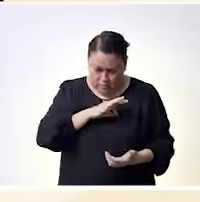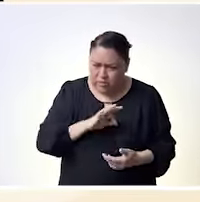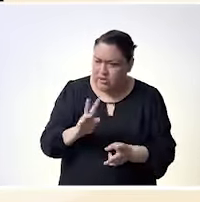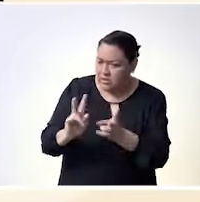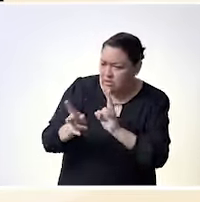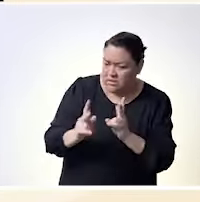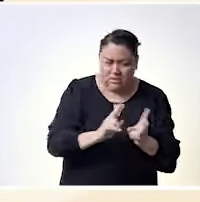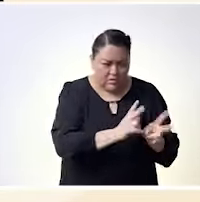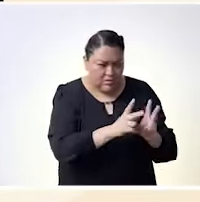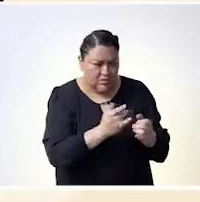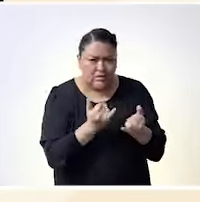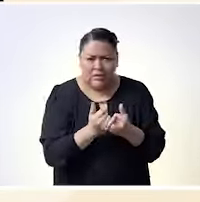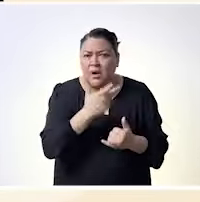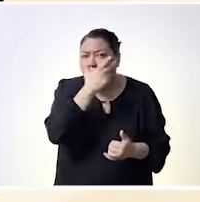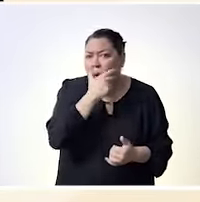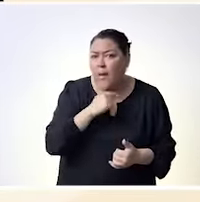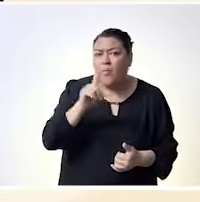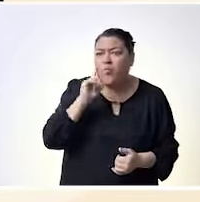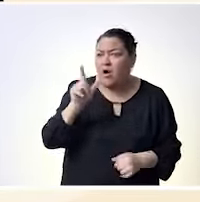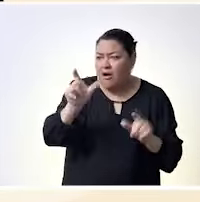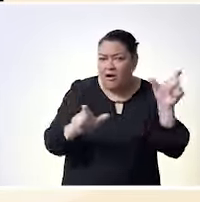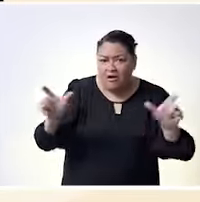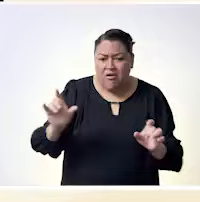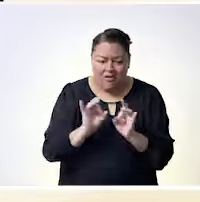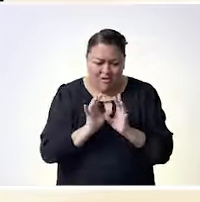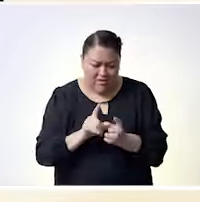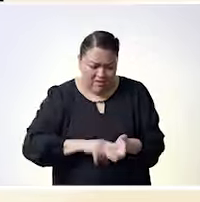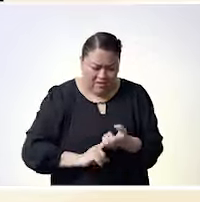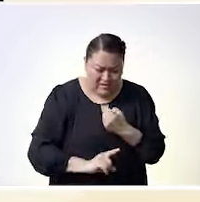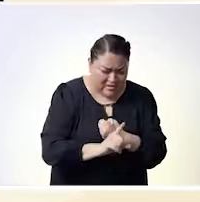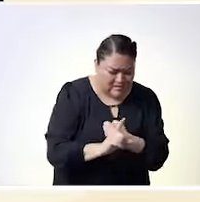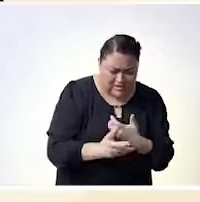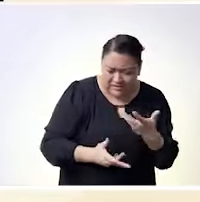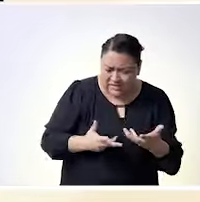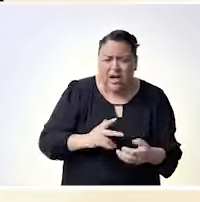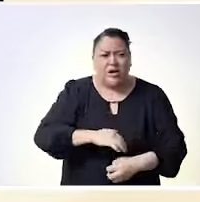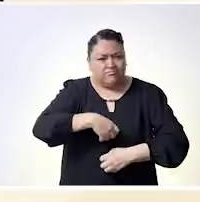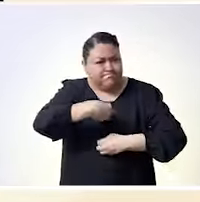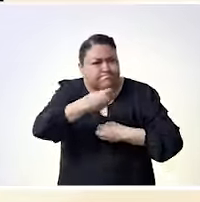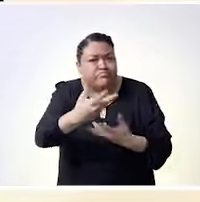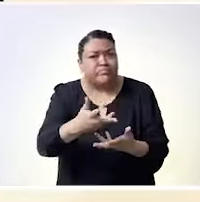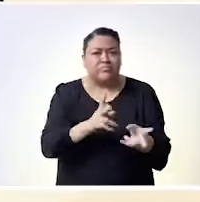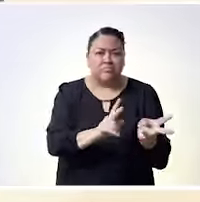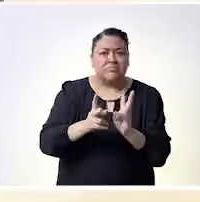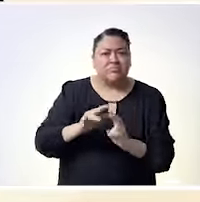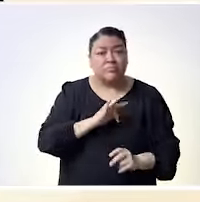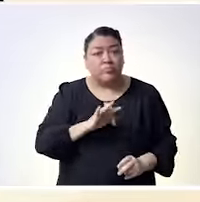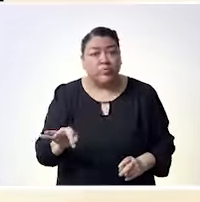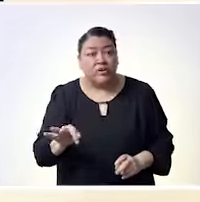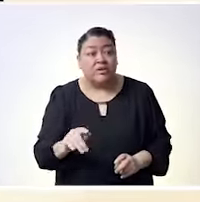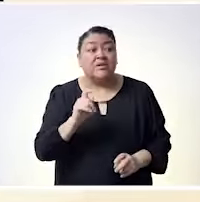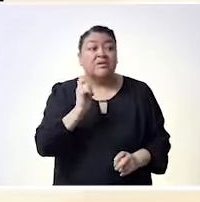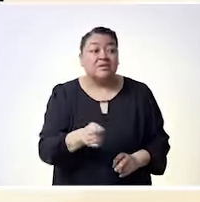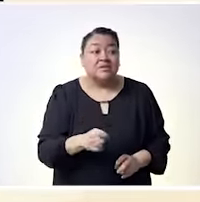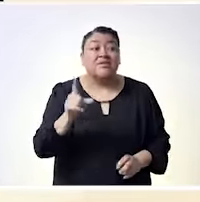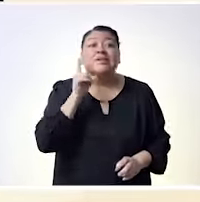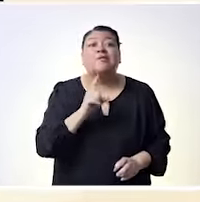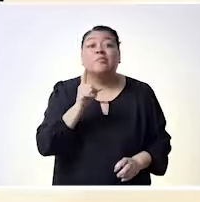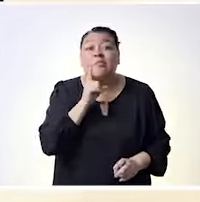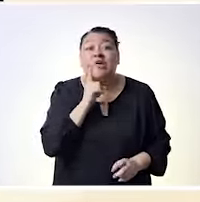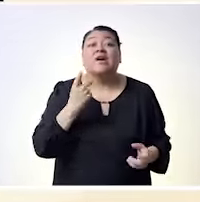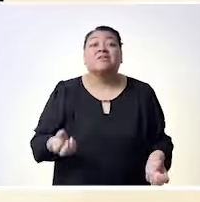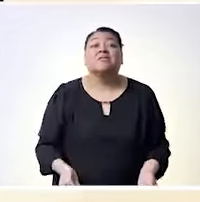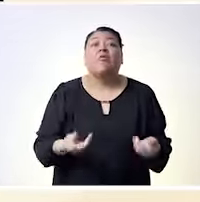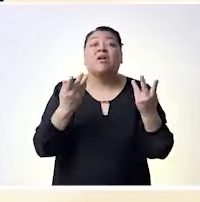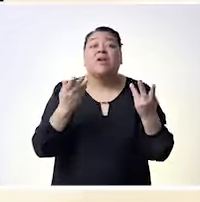porque la realidad es que nos cuesta trabajo no es que se esfumó y ya no estoy ya no pasa en esas circunstancias sino que